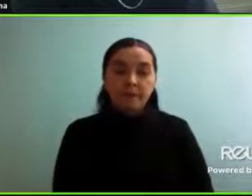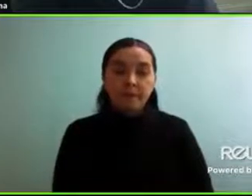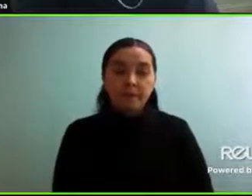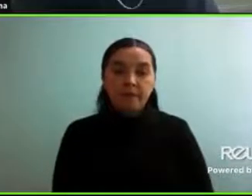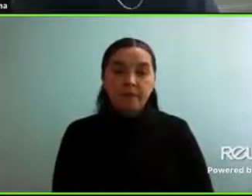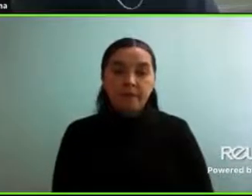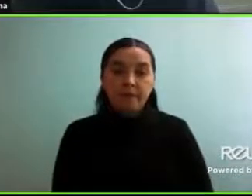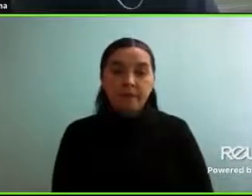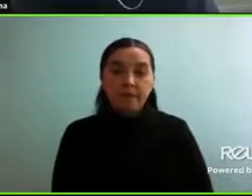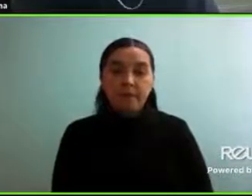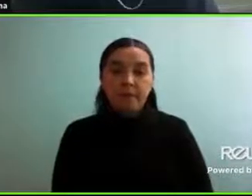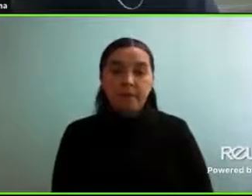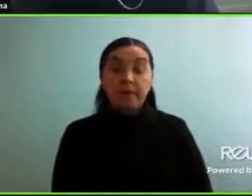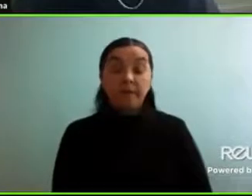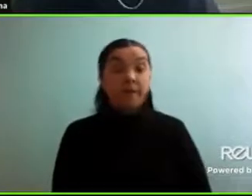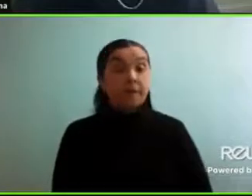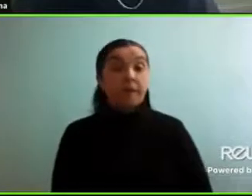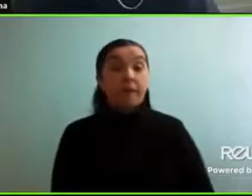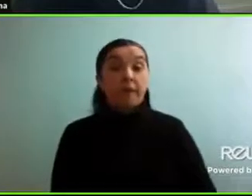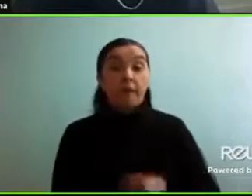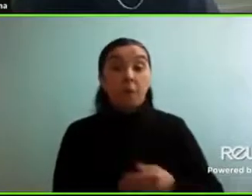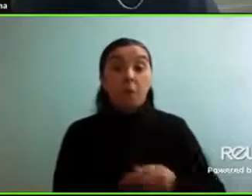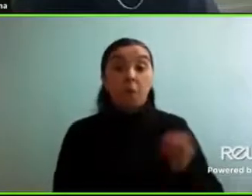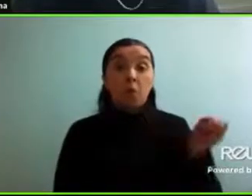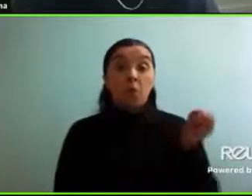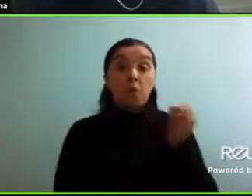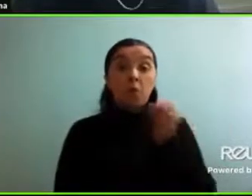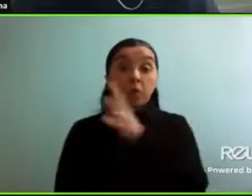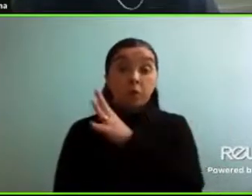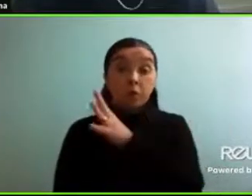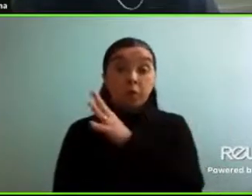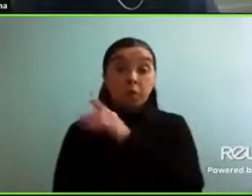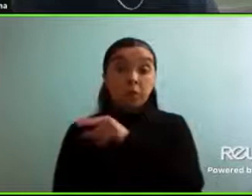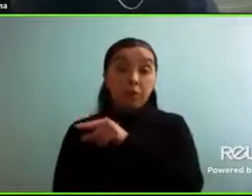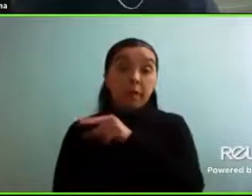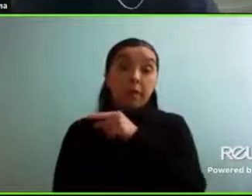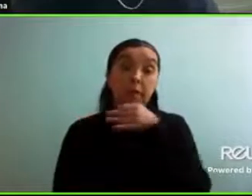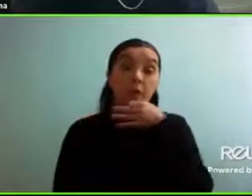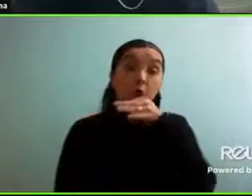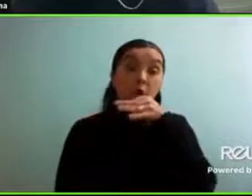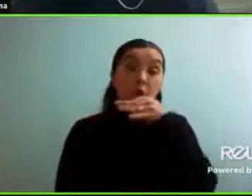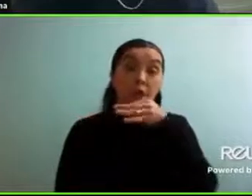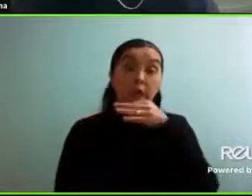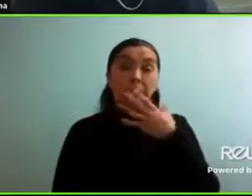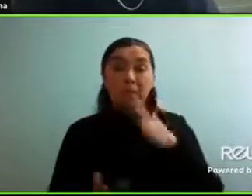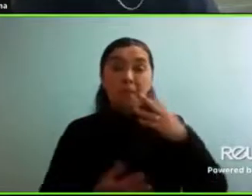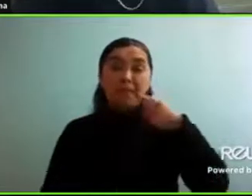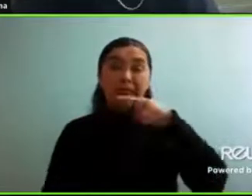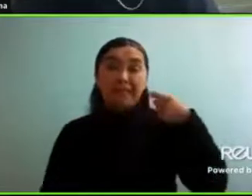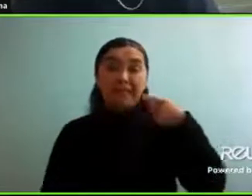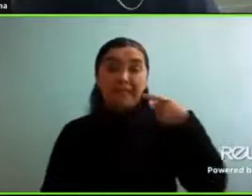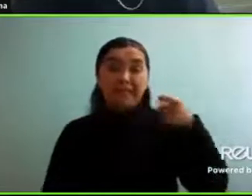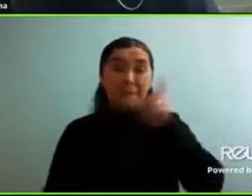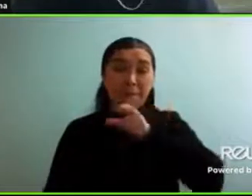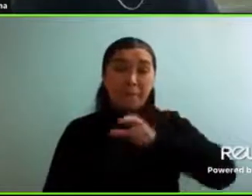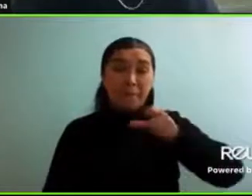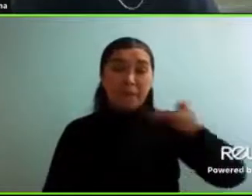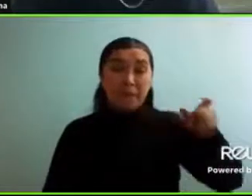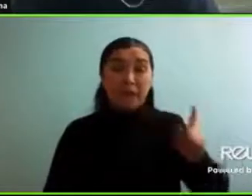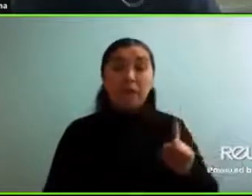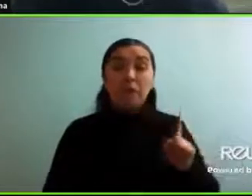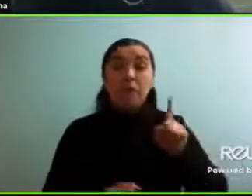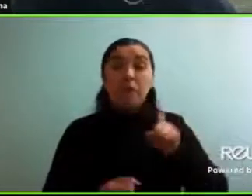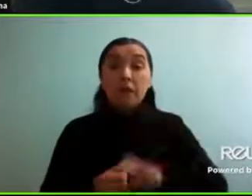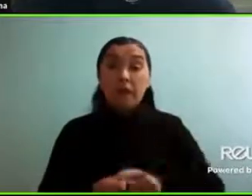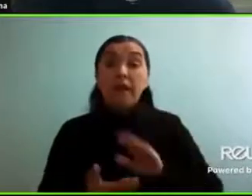Ahora, mientras puedes poner la presentación, les quiero contar que cerca de 100 personas que se han unido a la transmisión le mandan saludos a la